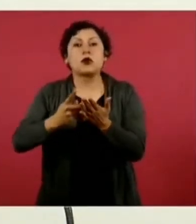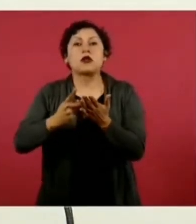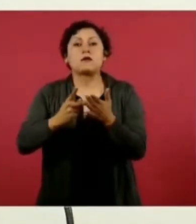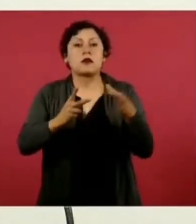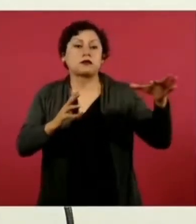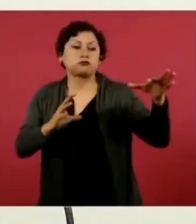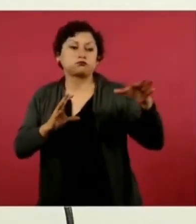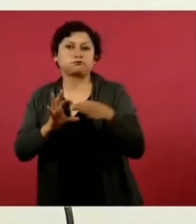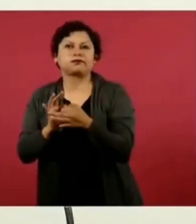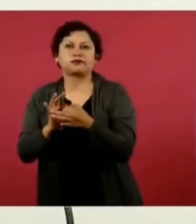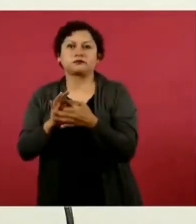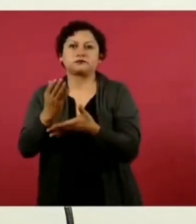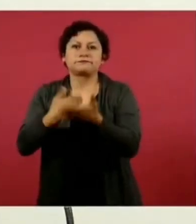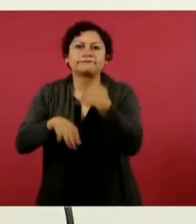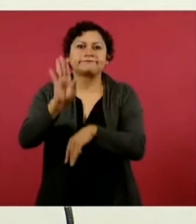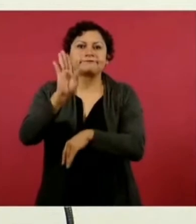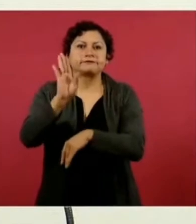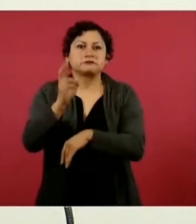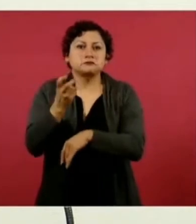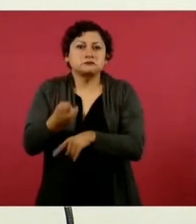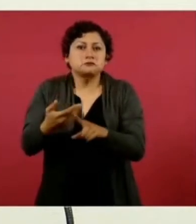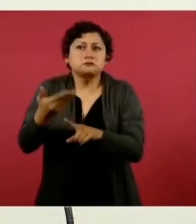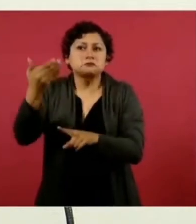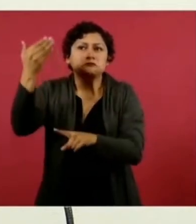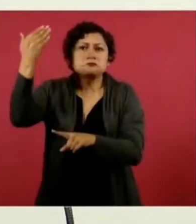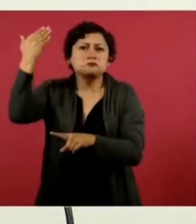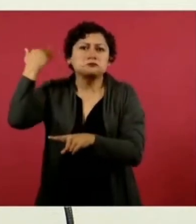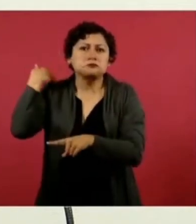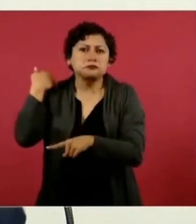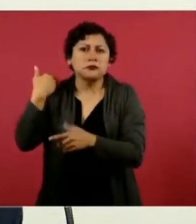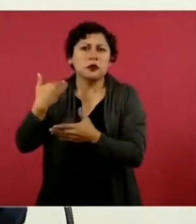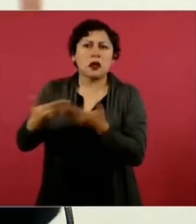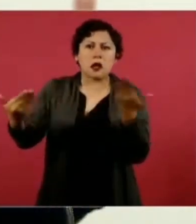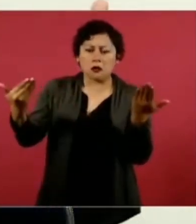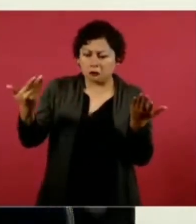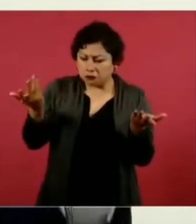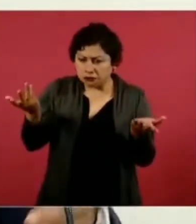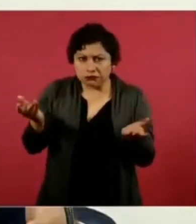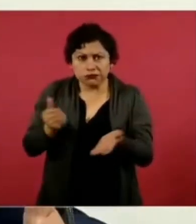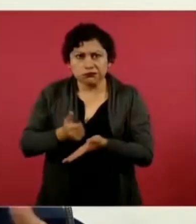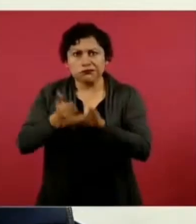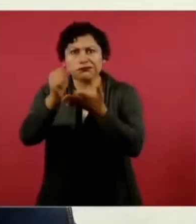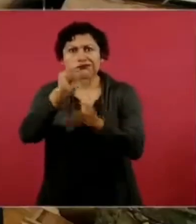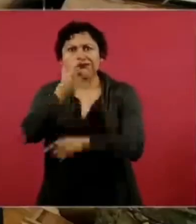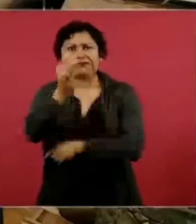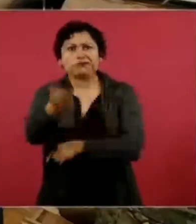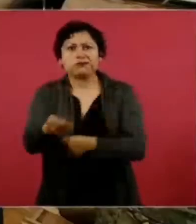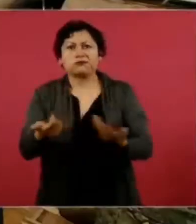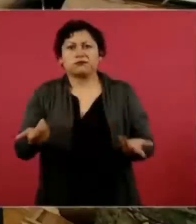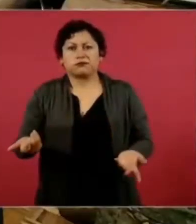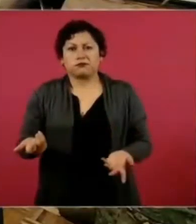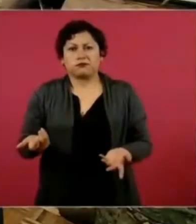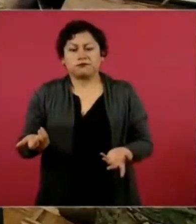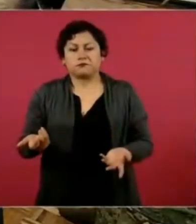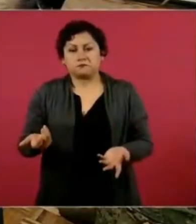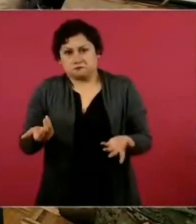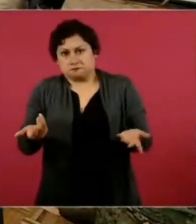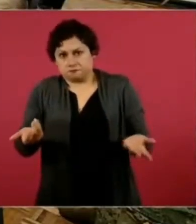cuánto aportan